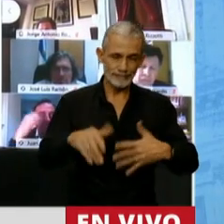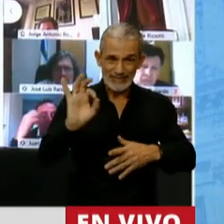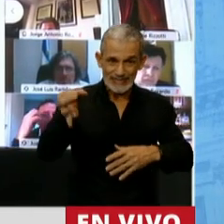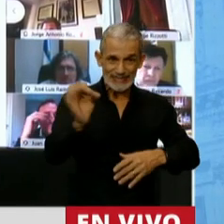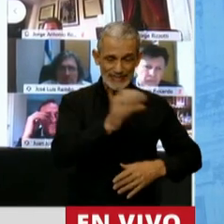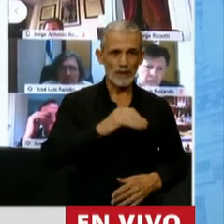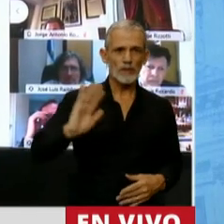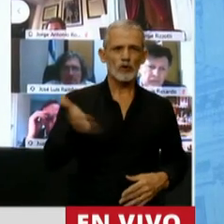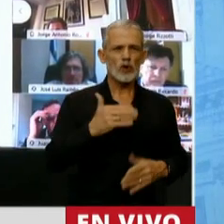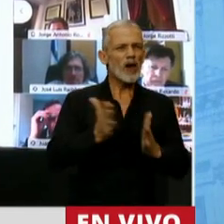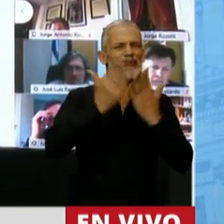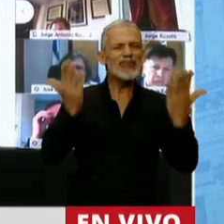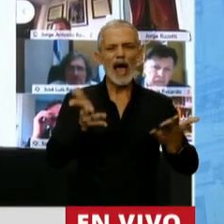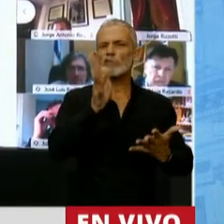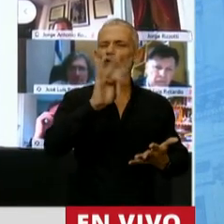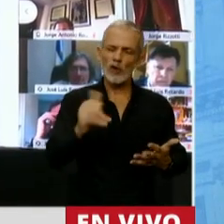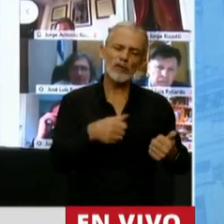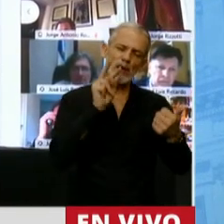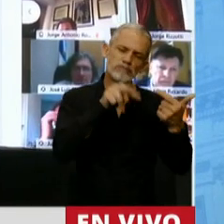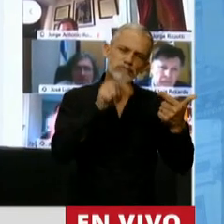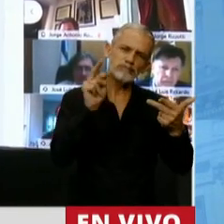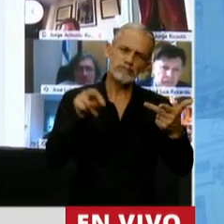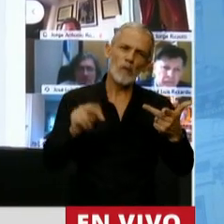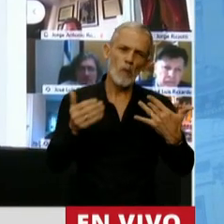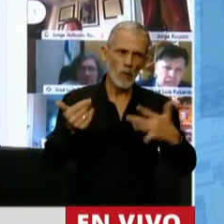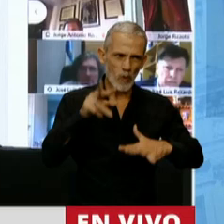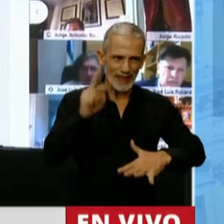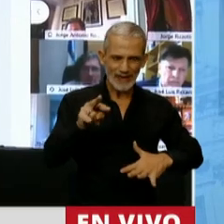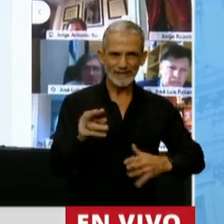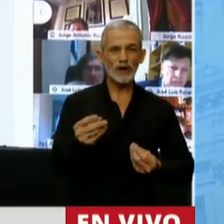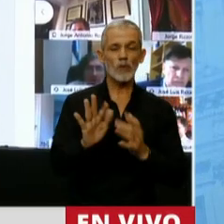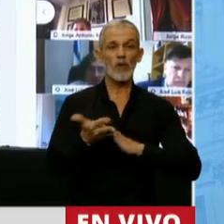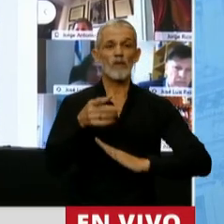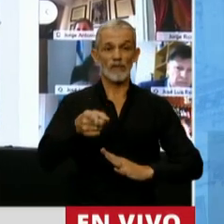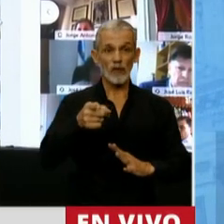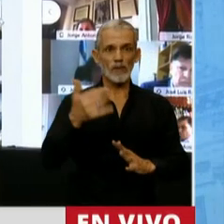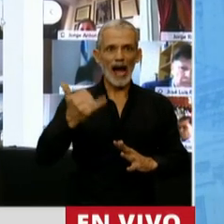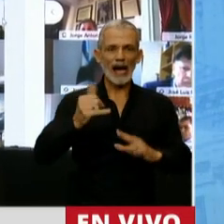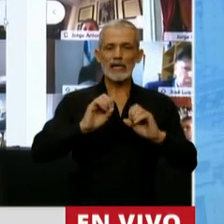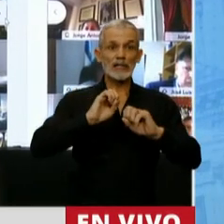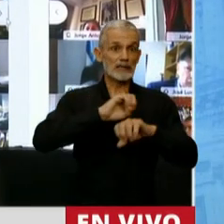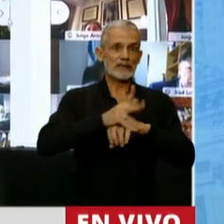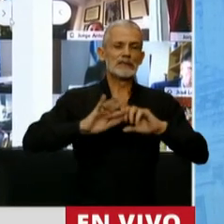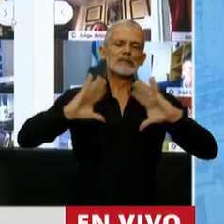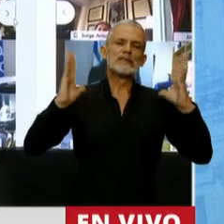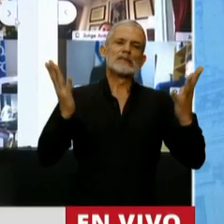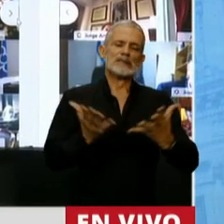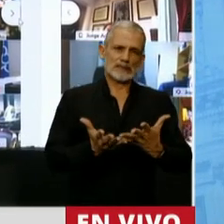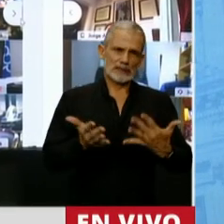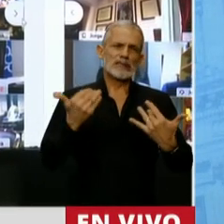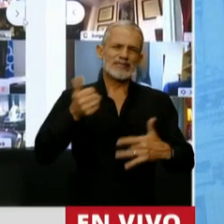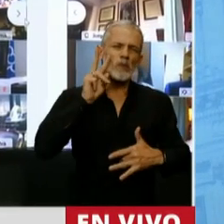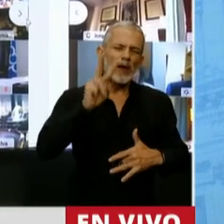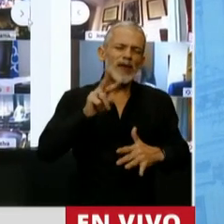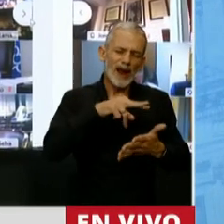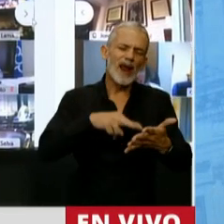sabemos y en los diarios de cada día podemos leer esa escala global está provocando, según podemos